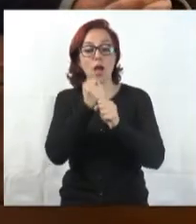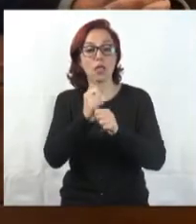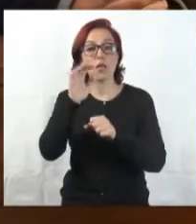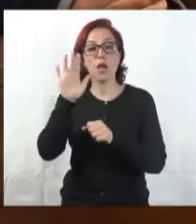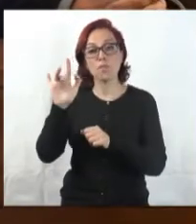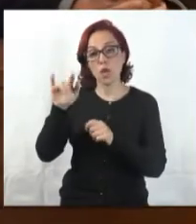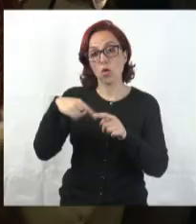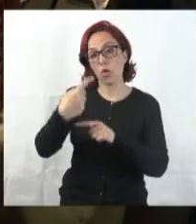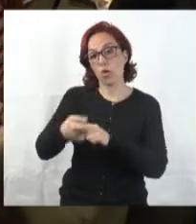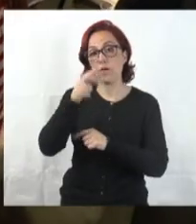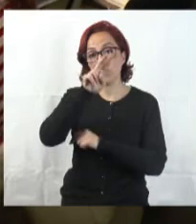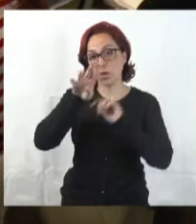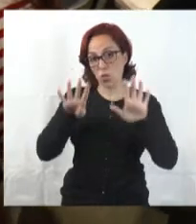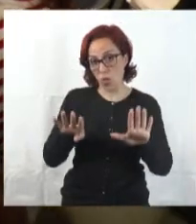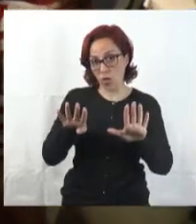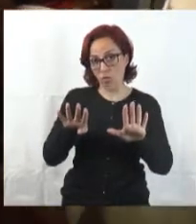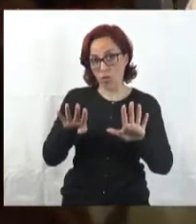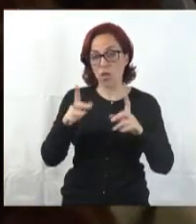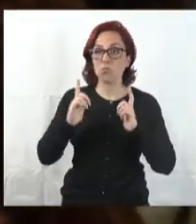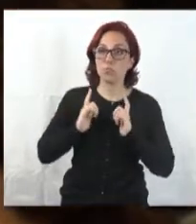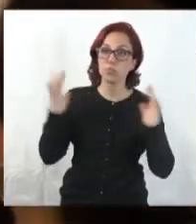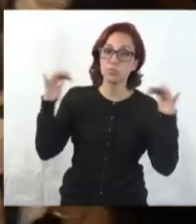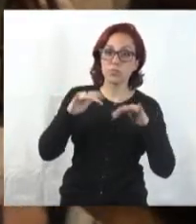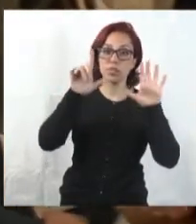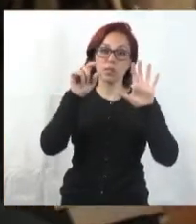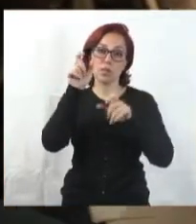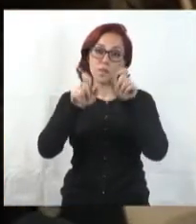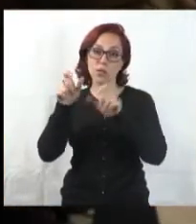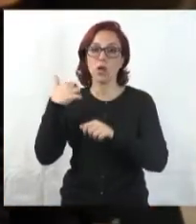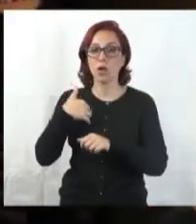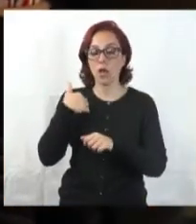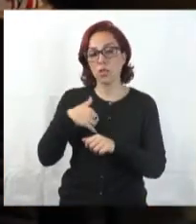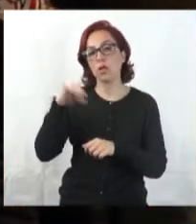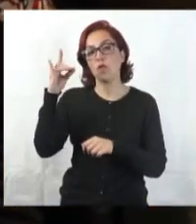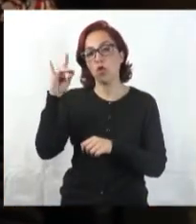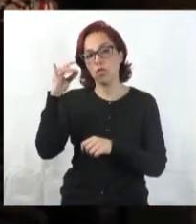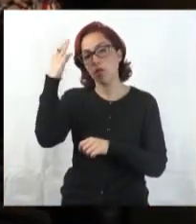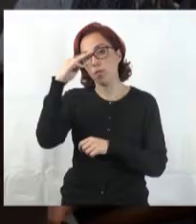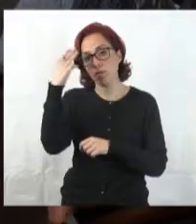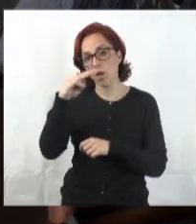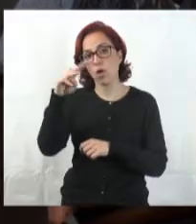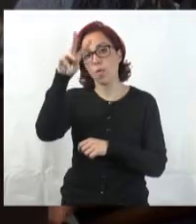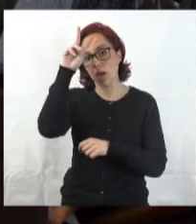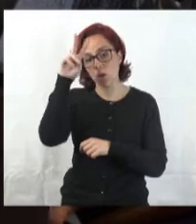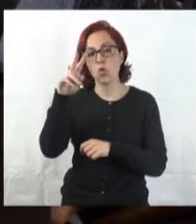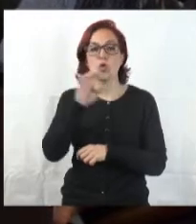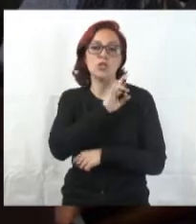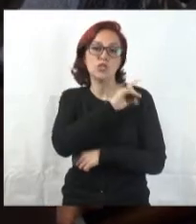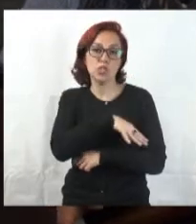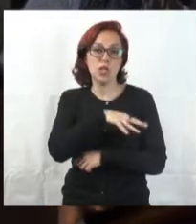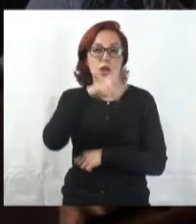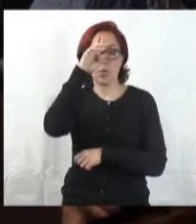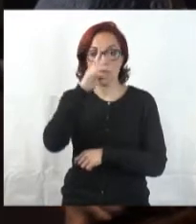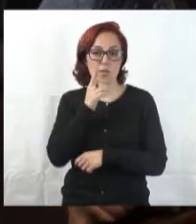hasta el próximo miércoles 29 y se espera que asistan aproximadamente 70 personas de Argentina, Bolivia, México, Perú, Chile,